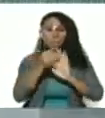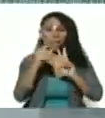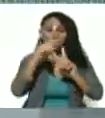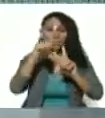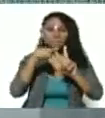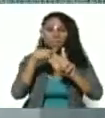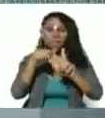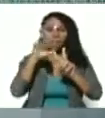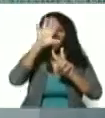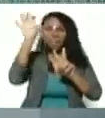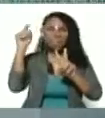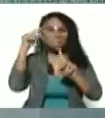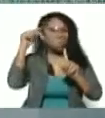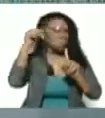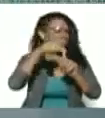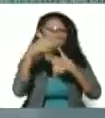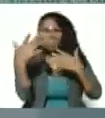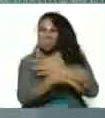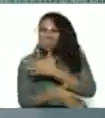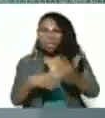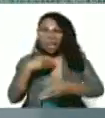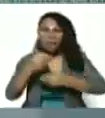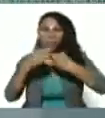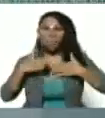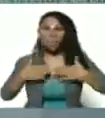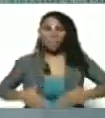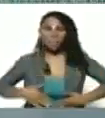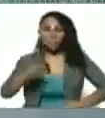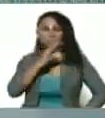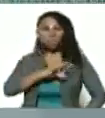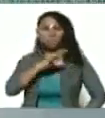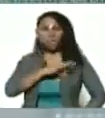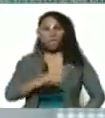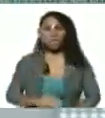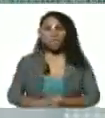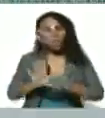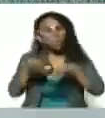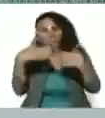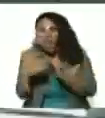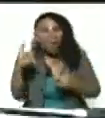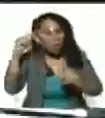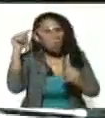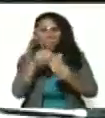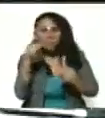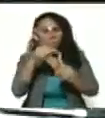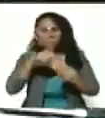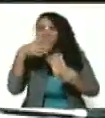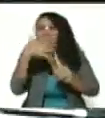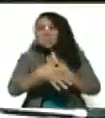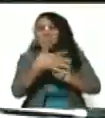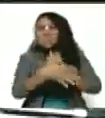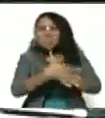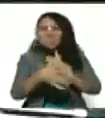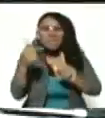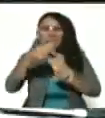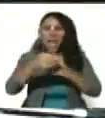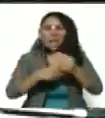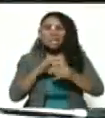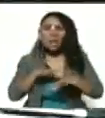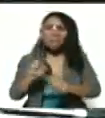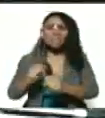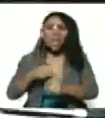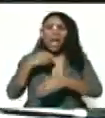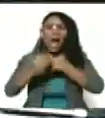¿cuál era el objetivo de torturar el cuerpo social? ¿Cuál era el objetivo? ¿Cuál es el objetivo de que el imperialismo